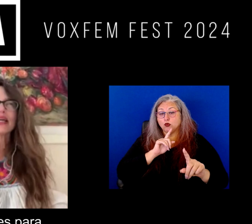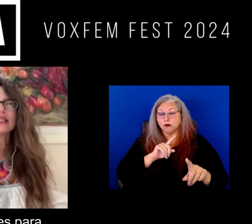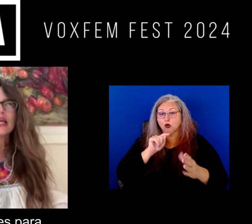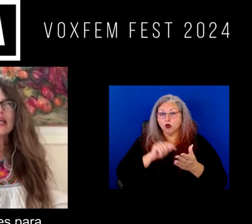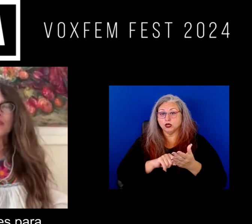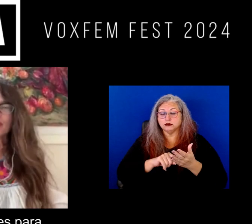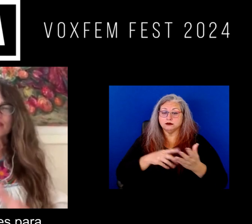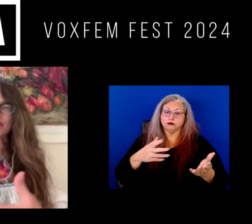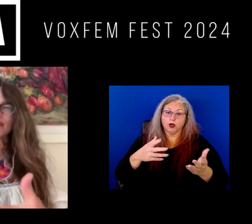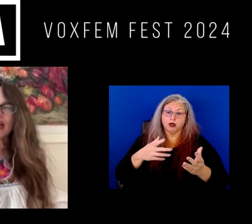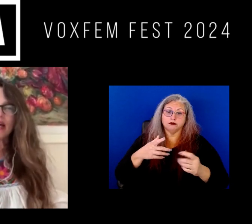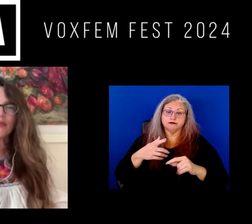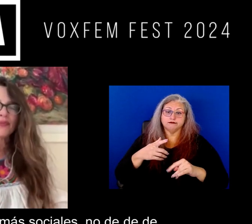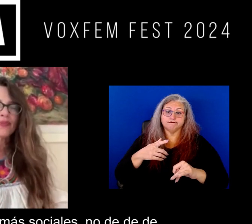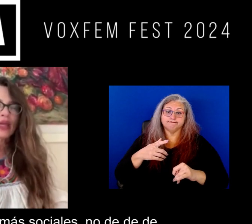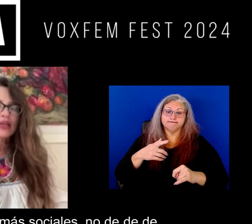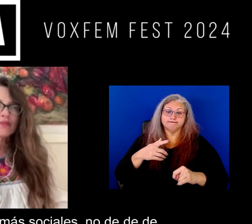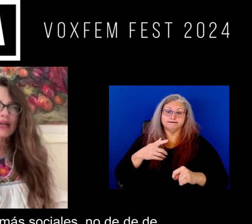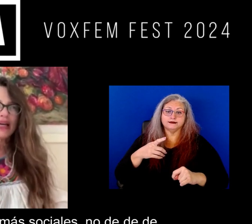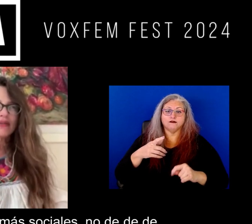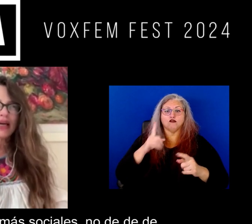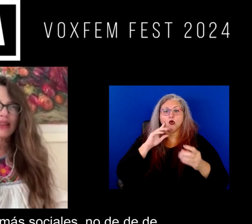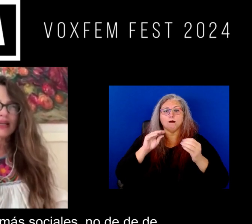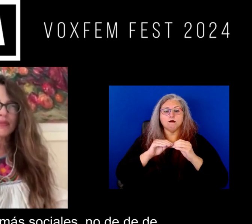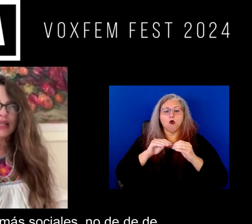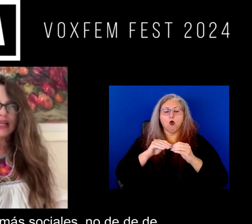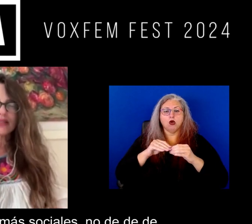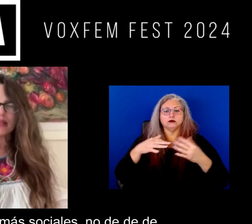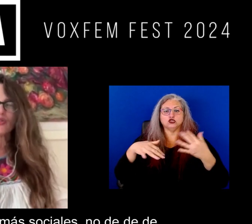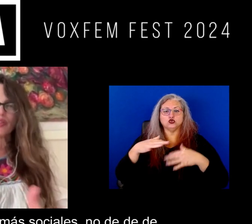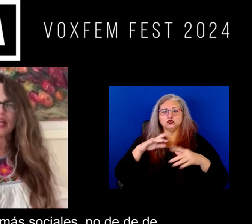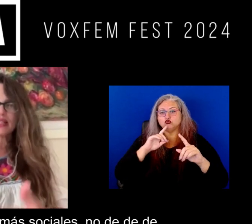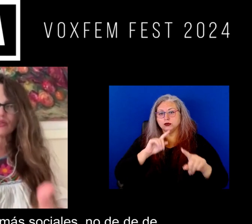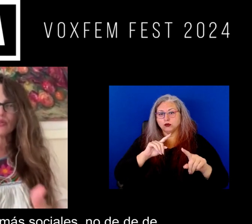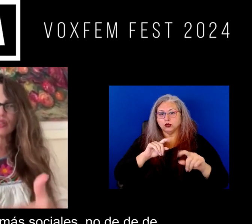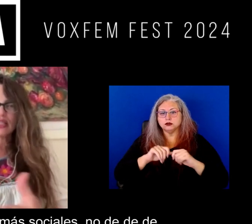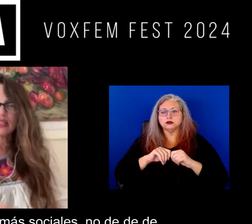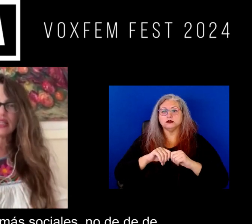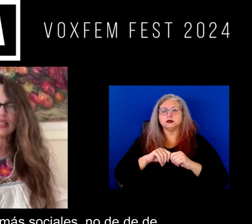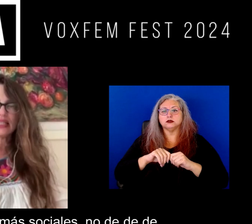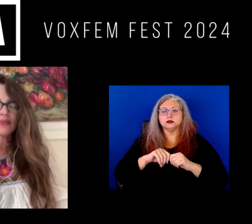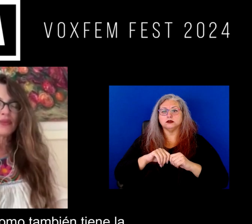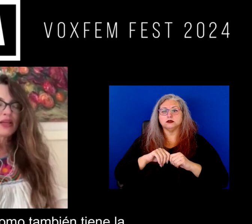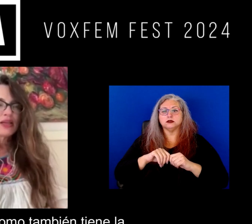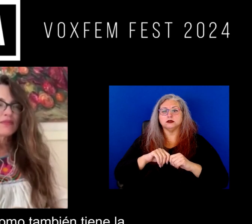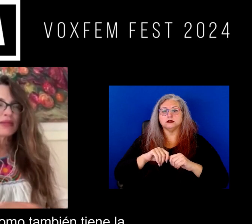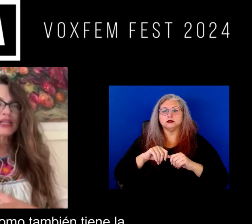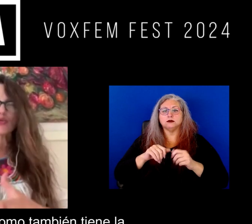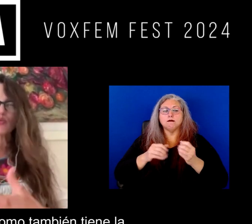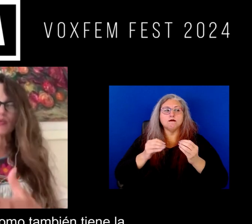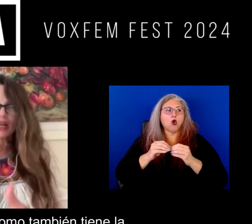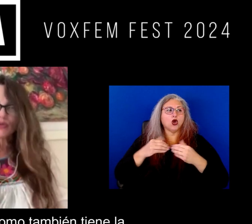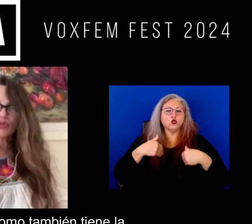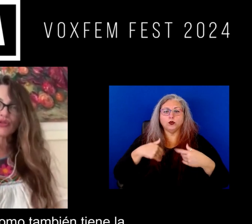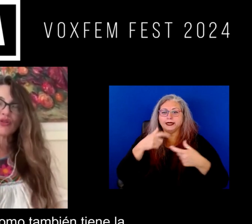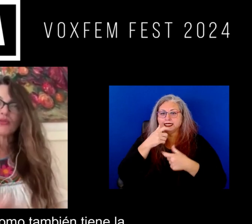reportajes pues para para hacer reportajes más sociales ¿no? más